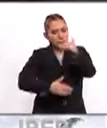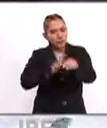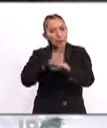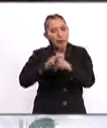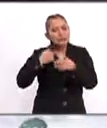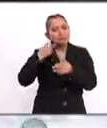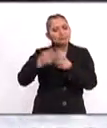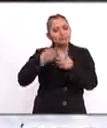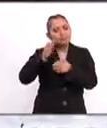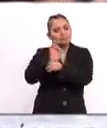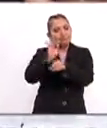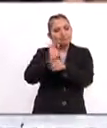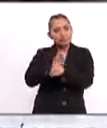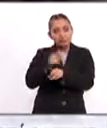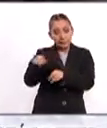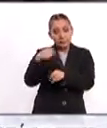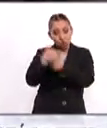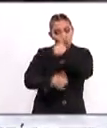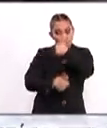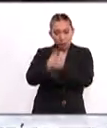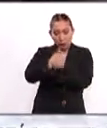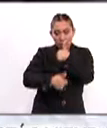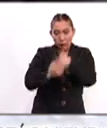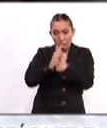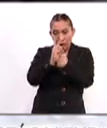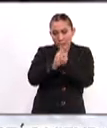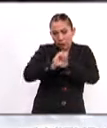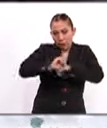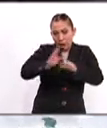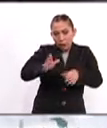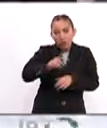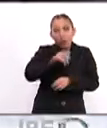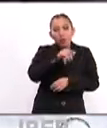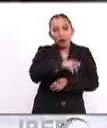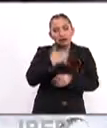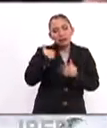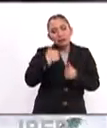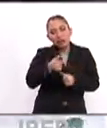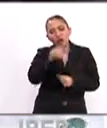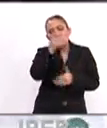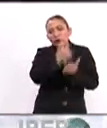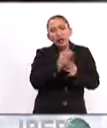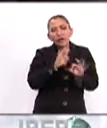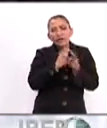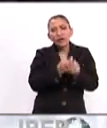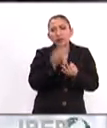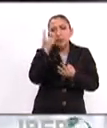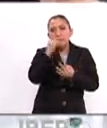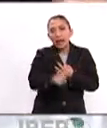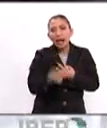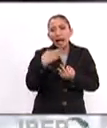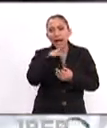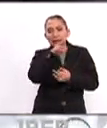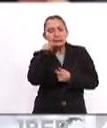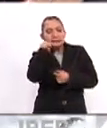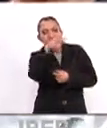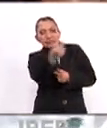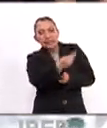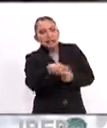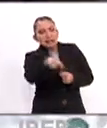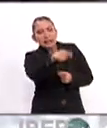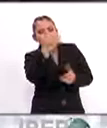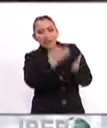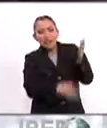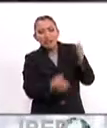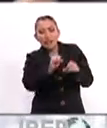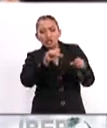más sostenible, siendo competitivo como país sin duda alguna, entendemos que la única manera de darle respuesta a estos